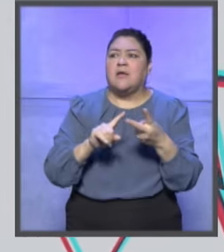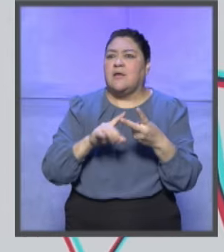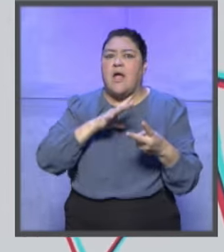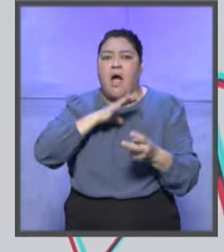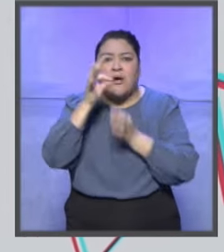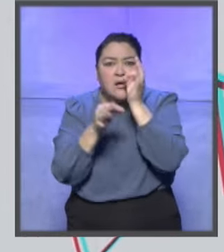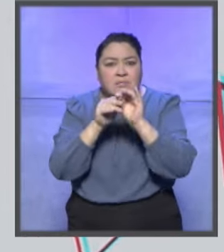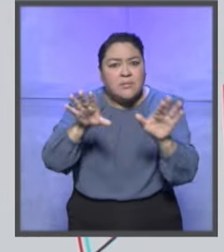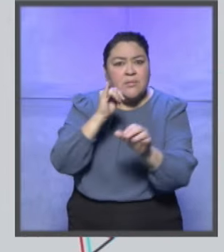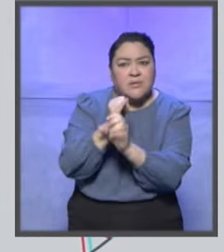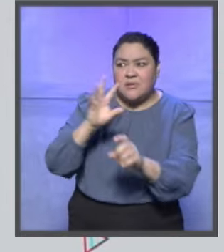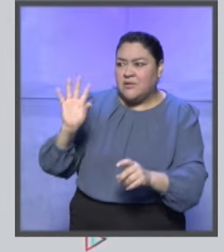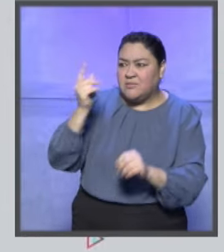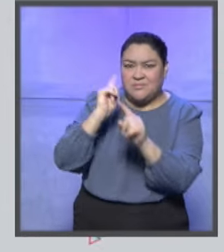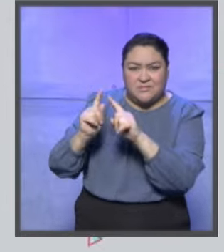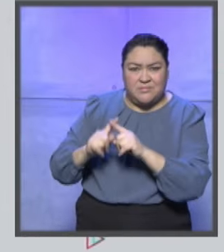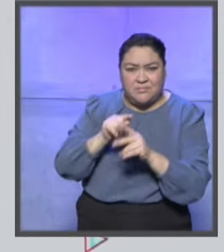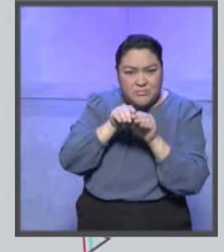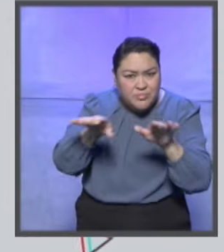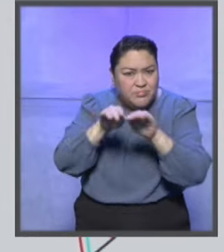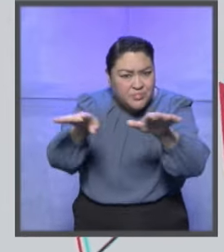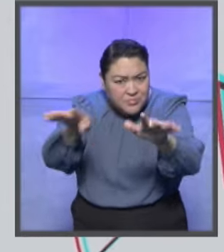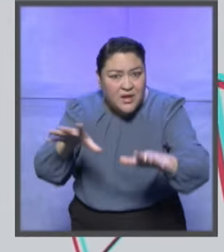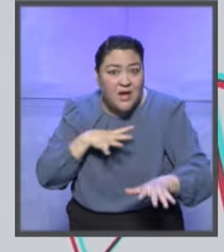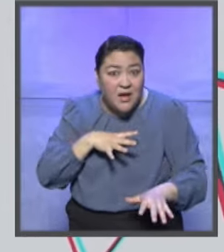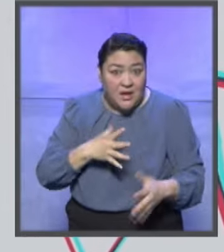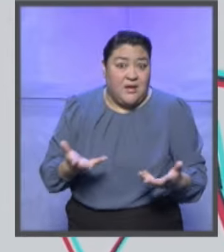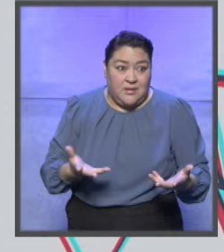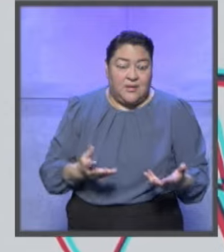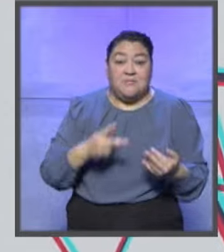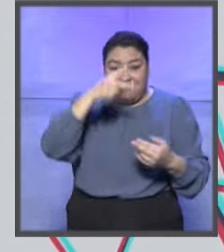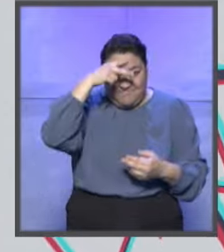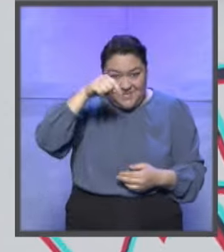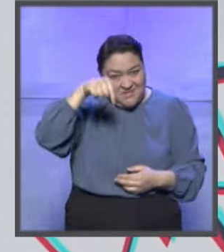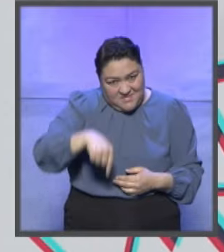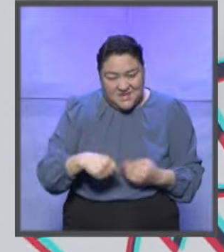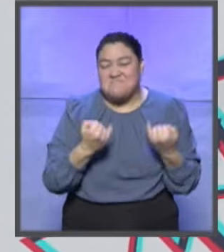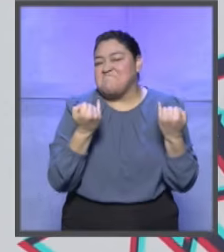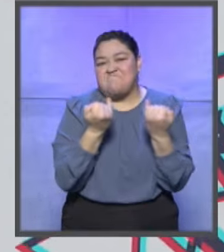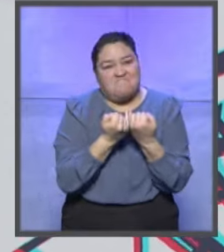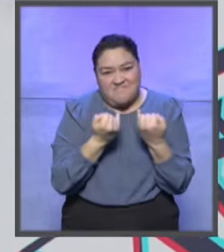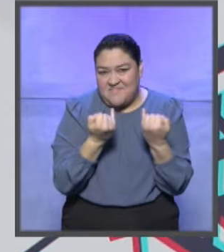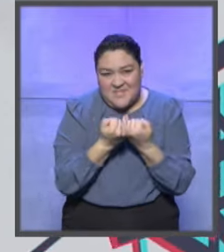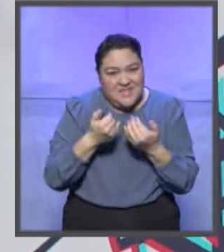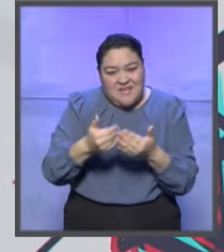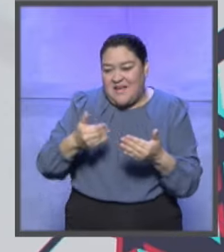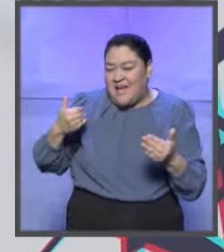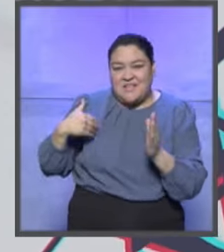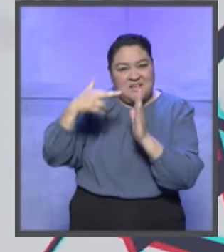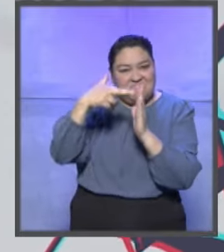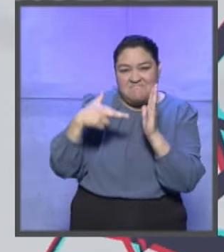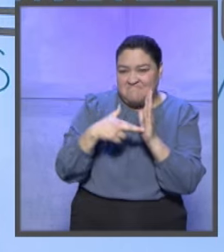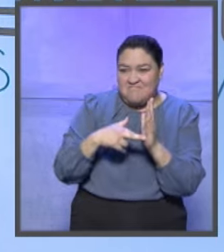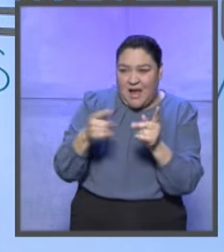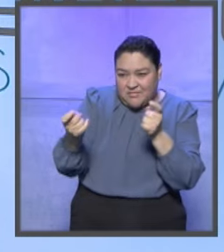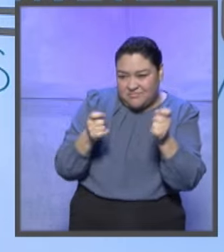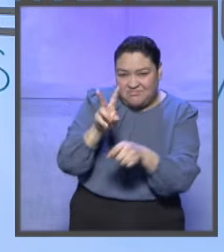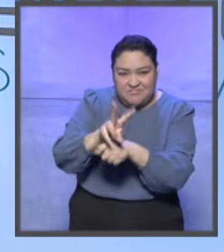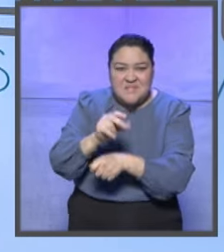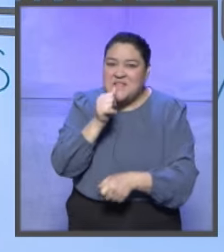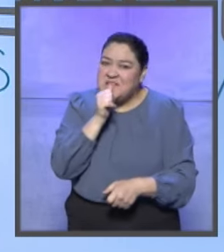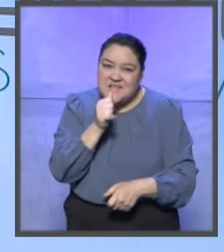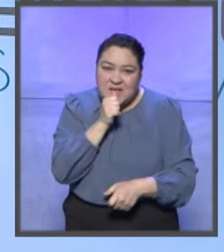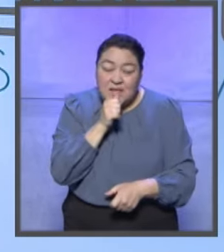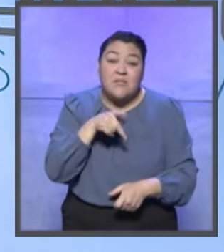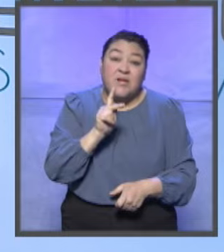hacer propaganda y entonces todo eso que en México lamentablemente o como es natural todavía no está completamente regulado, pues